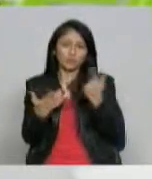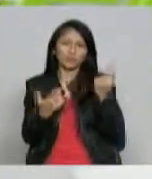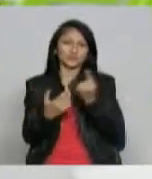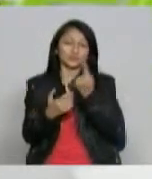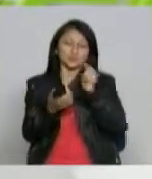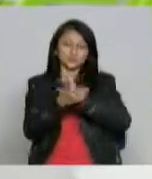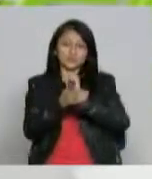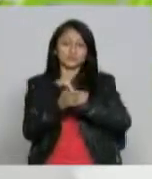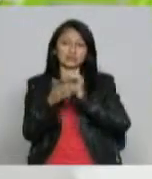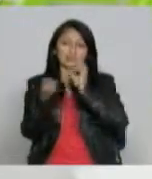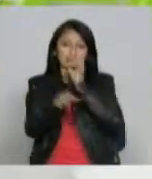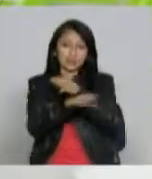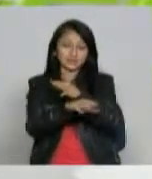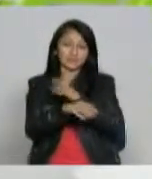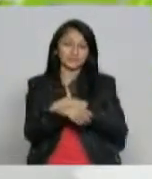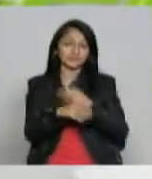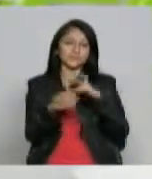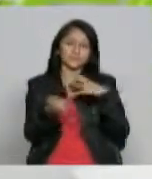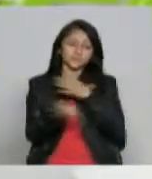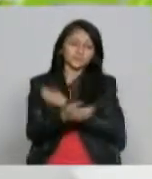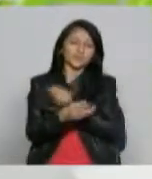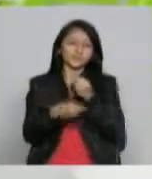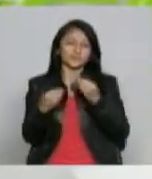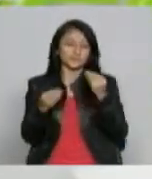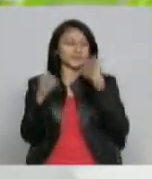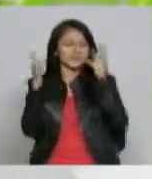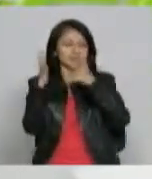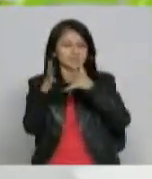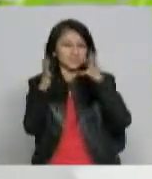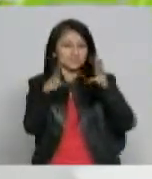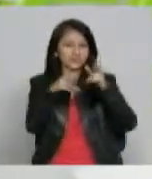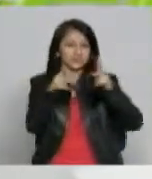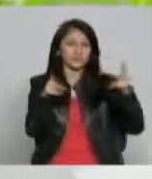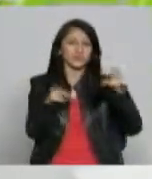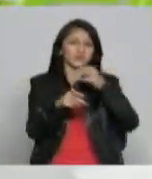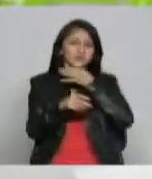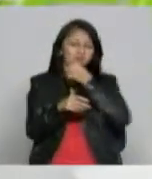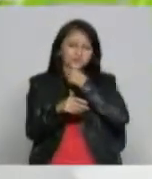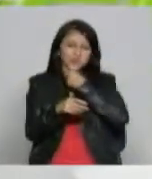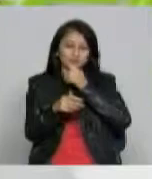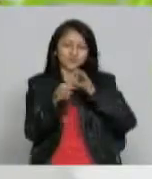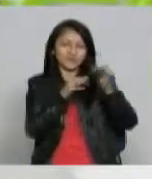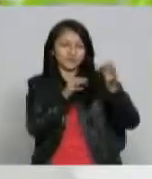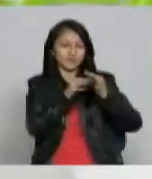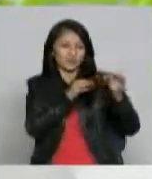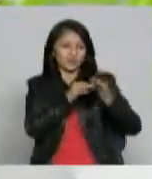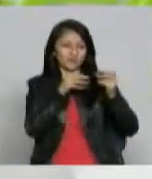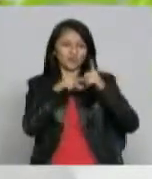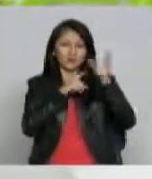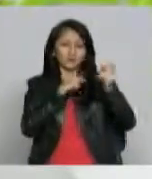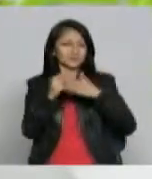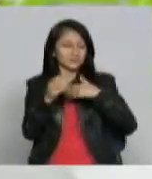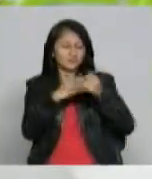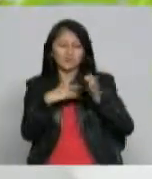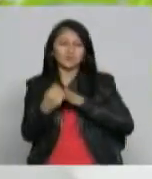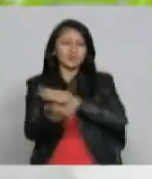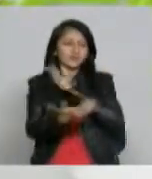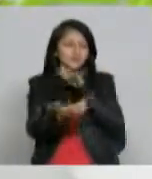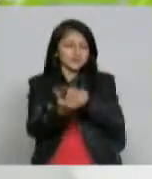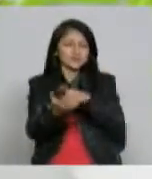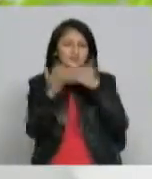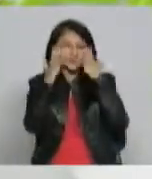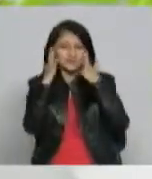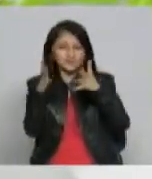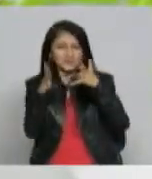cuando hablamos de la capacitación es que le estamos dando la oportunidad a esos periodistas grupos de periodistas que vengan de los municipios hacia la ciudad de Manizales